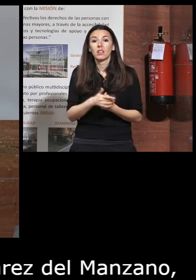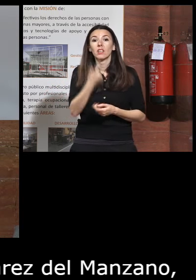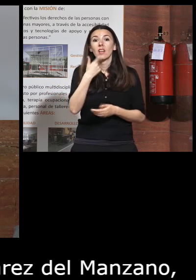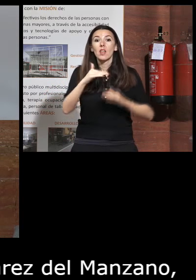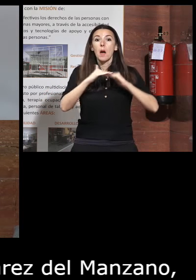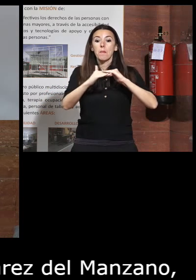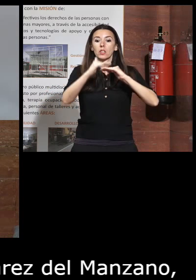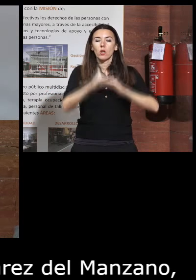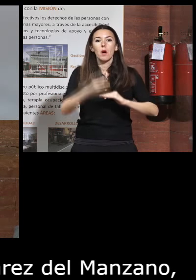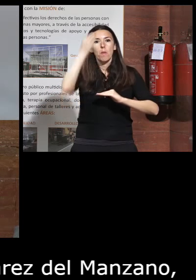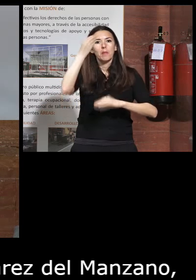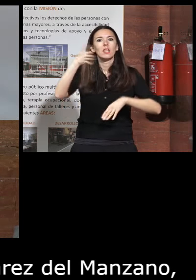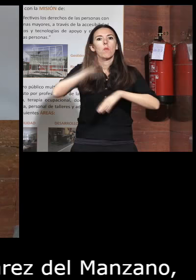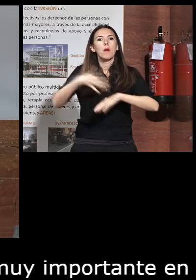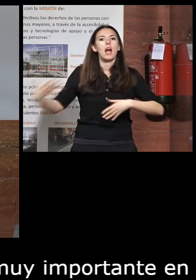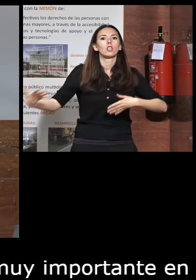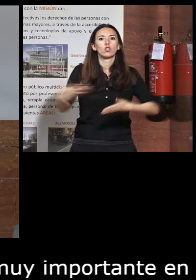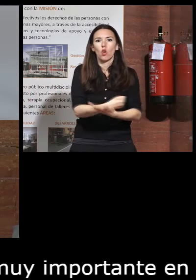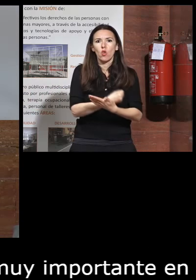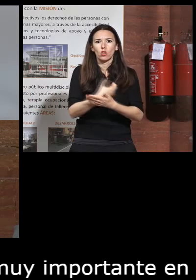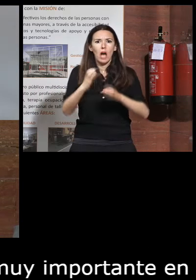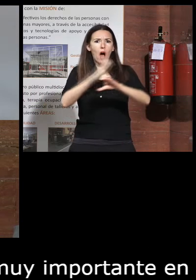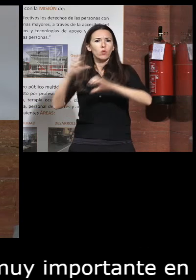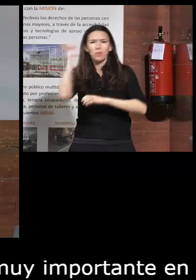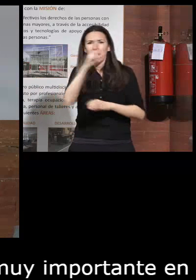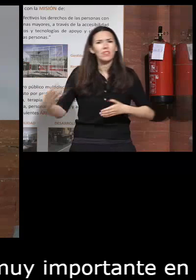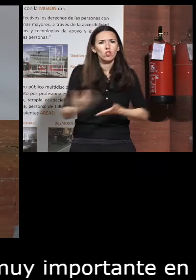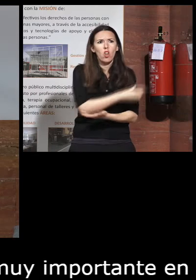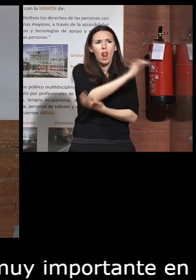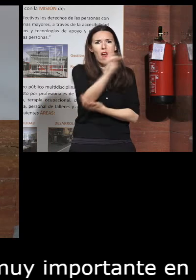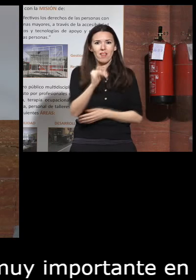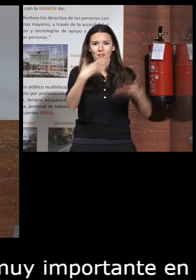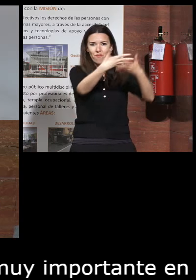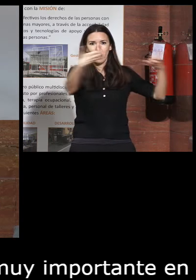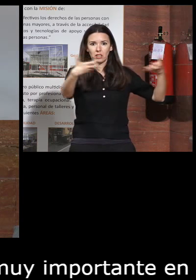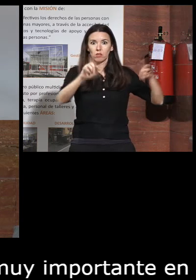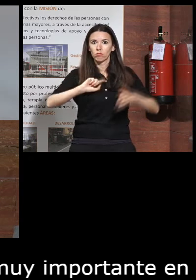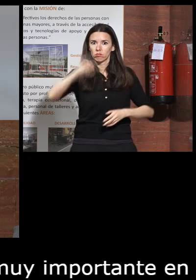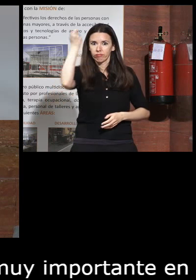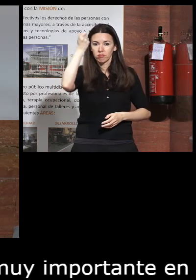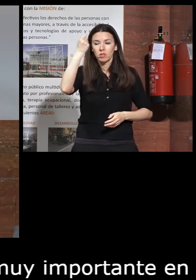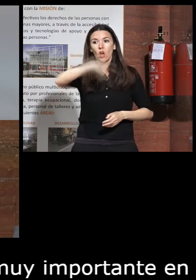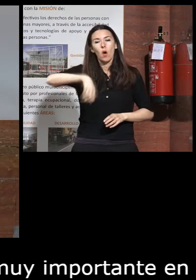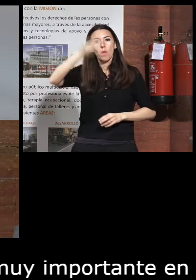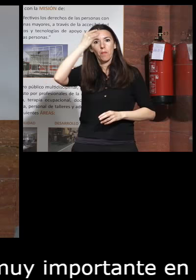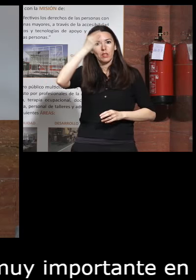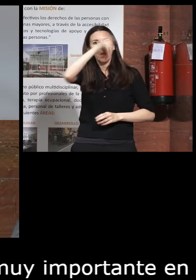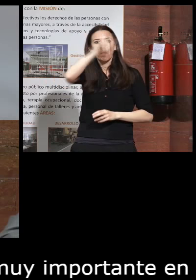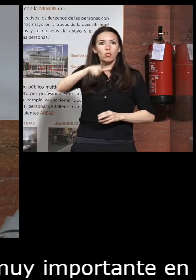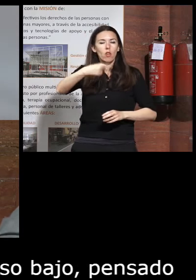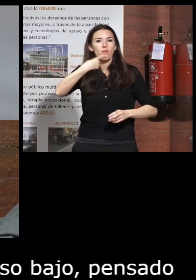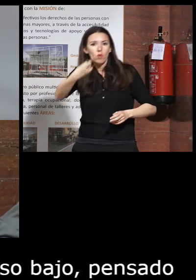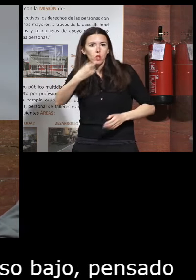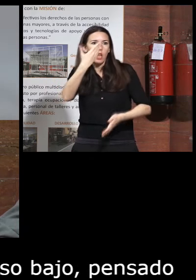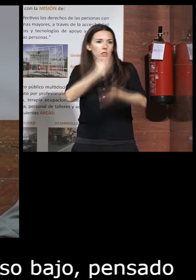piso bajo pensado para todos en todos autobuses de Madrid bueno fue un éxito muy grande y pensamos en personas con dificultades